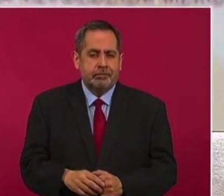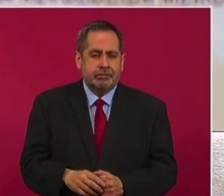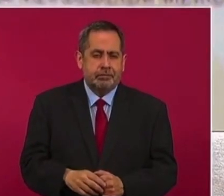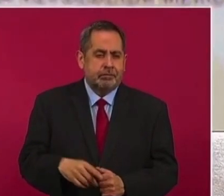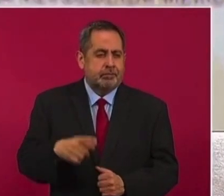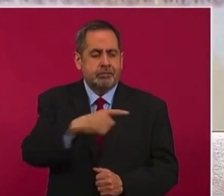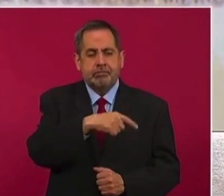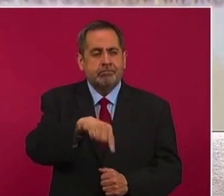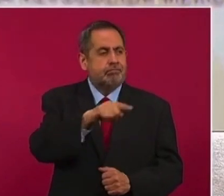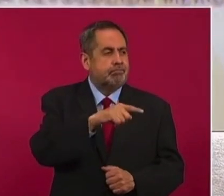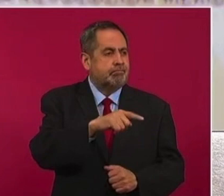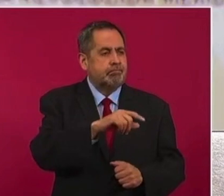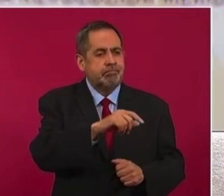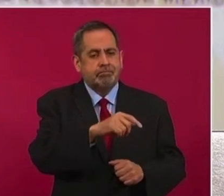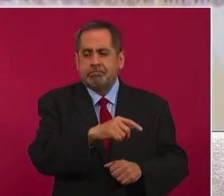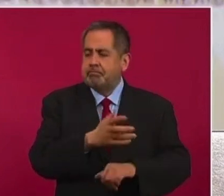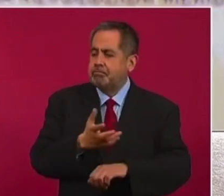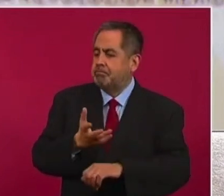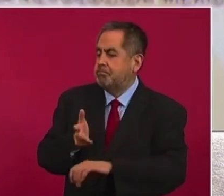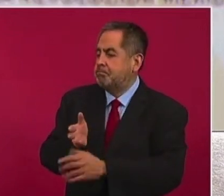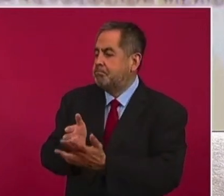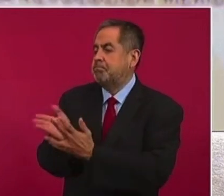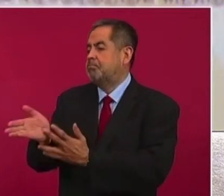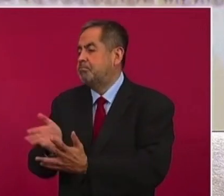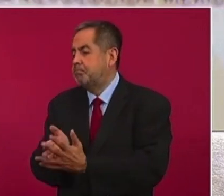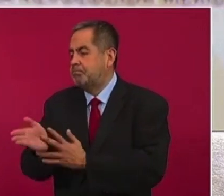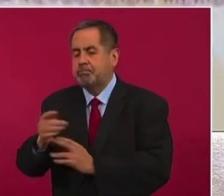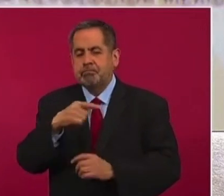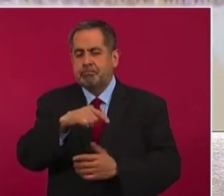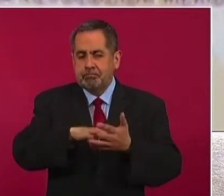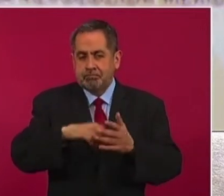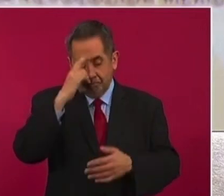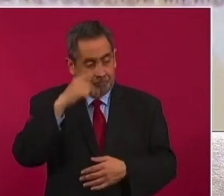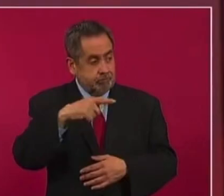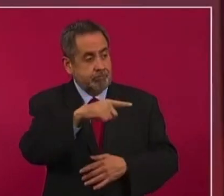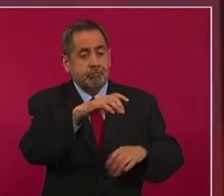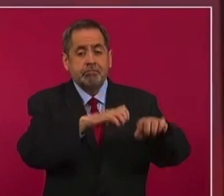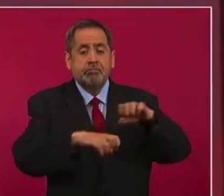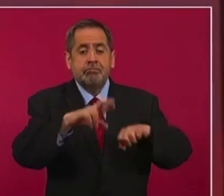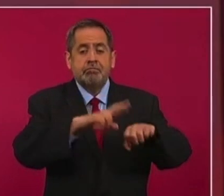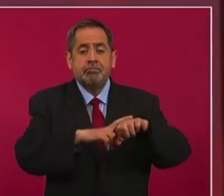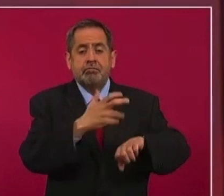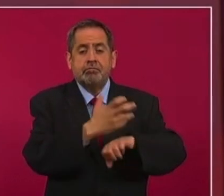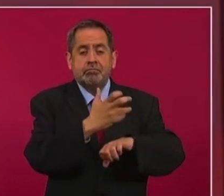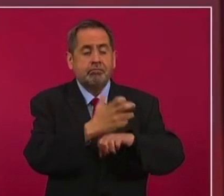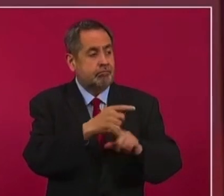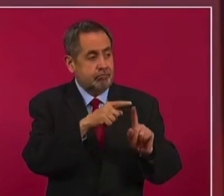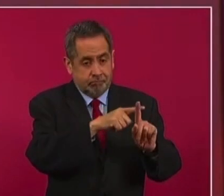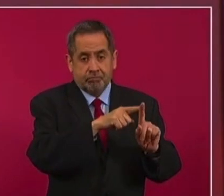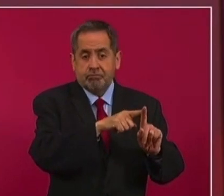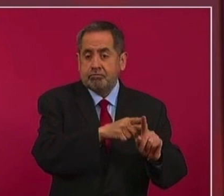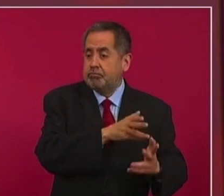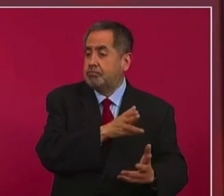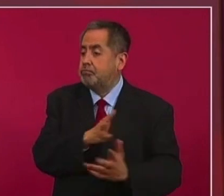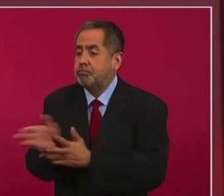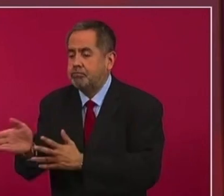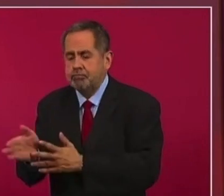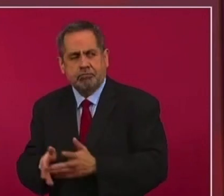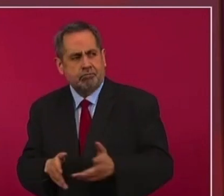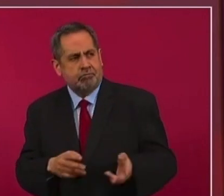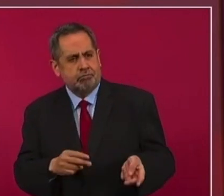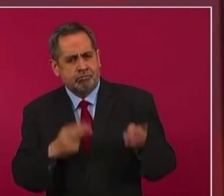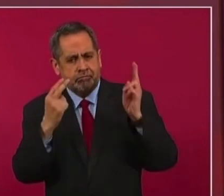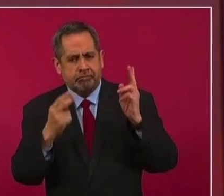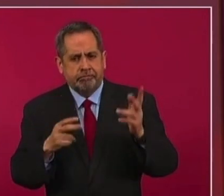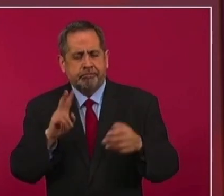intervencionismo del embajador de Estados Unidos, un asunto que